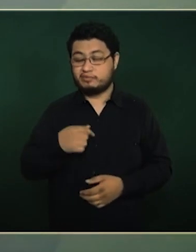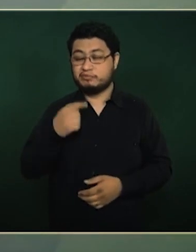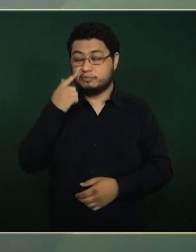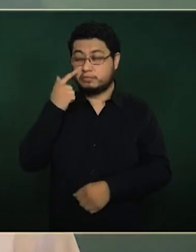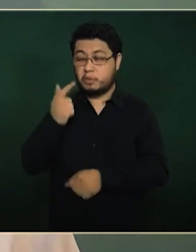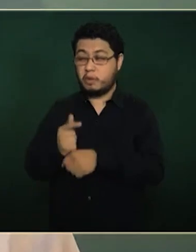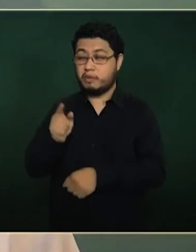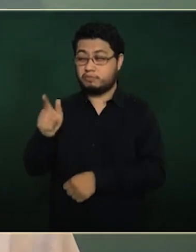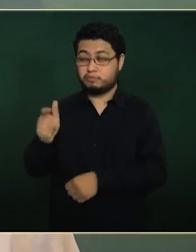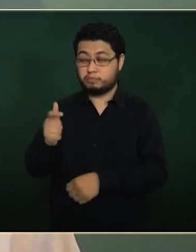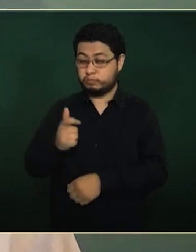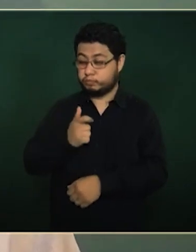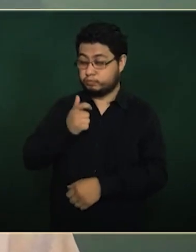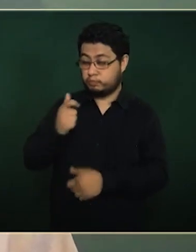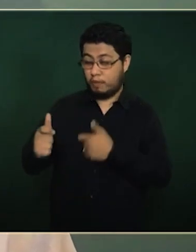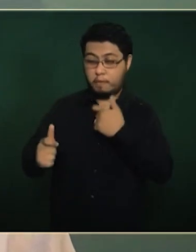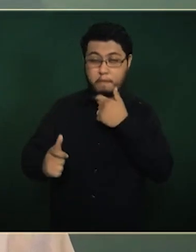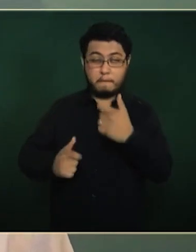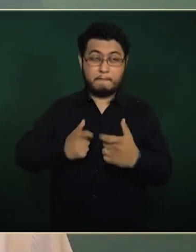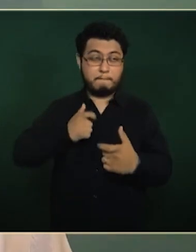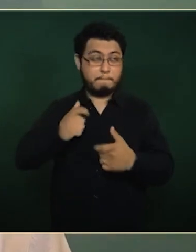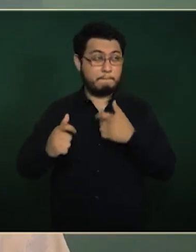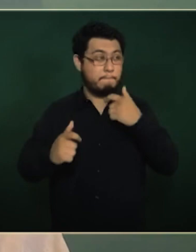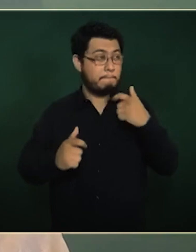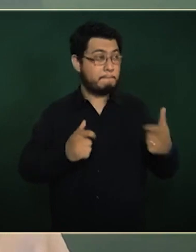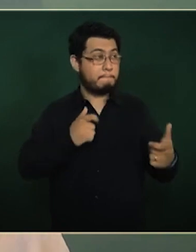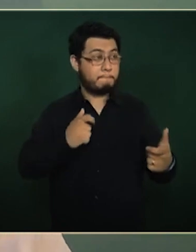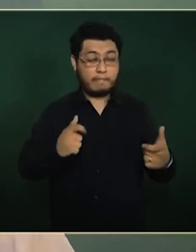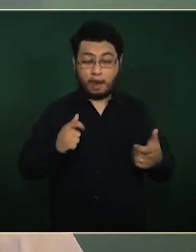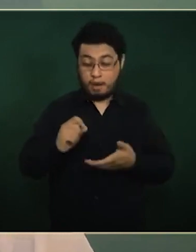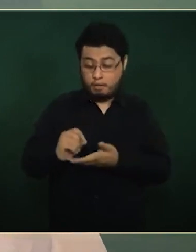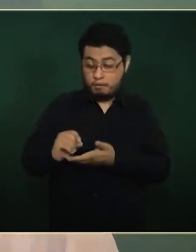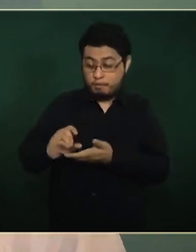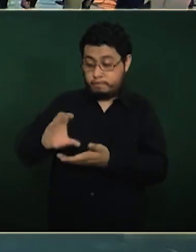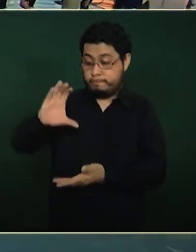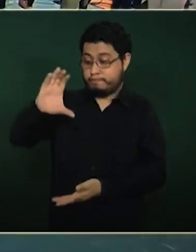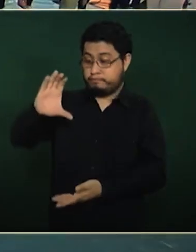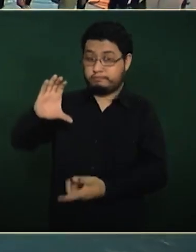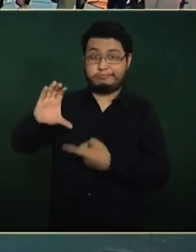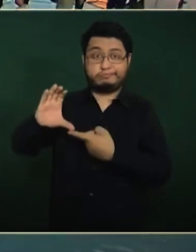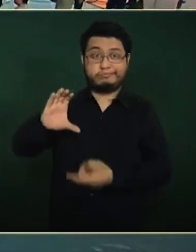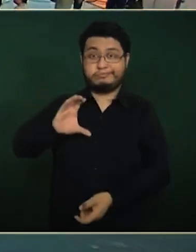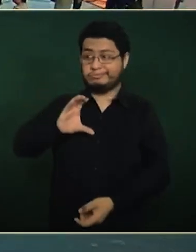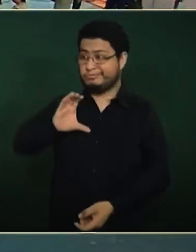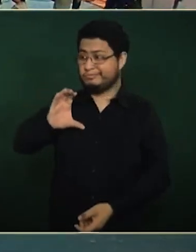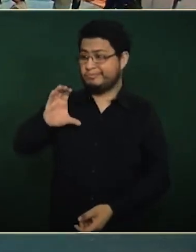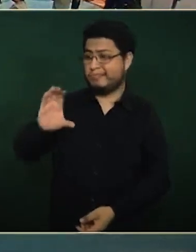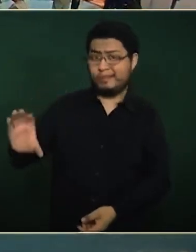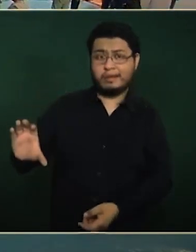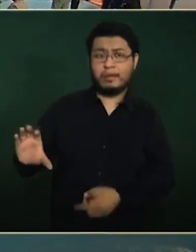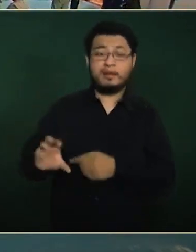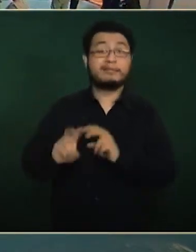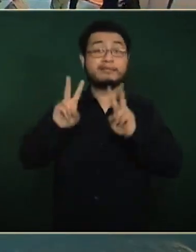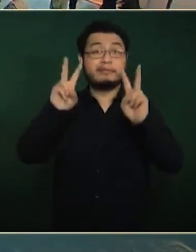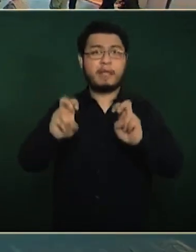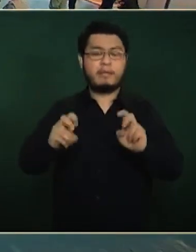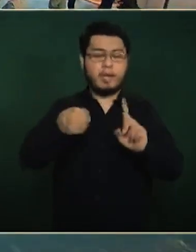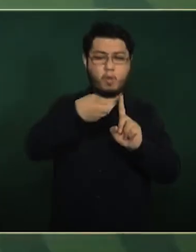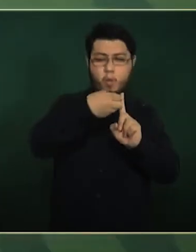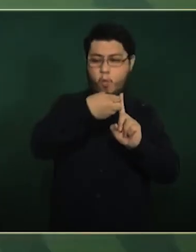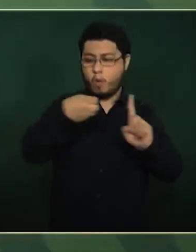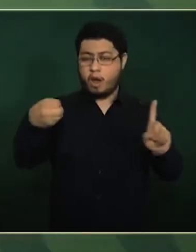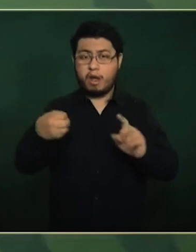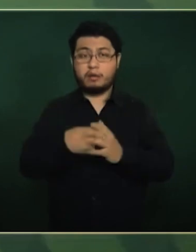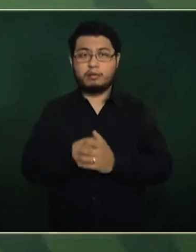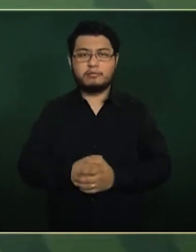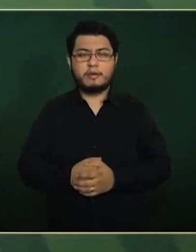en la organización de las elecciones, 20